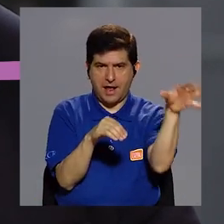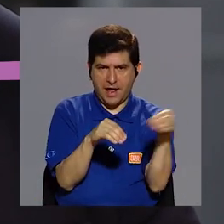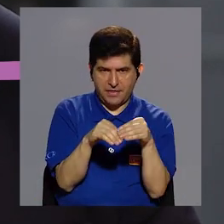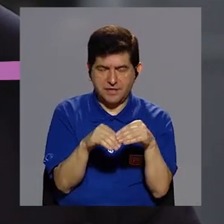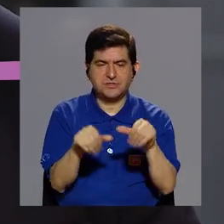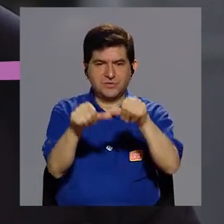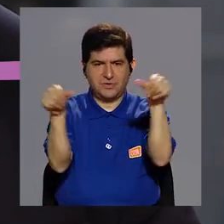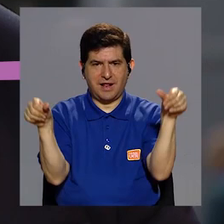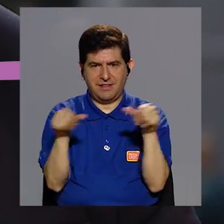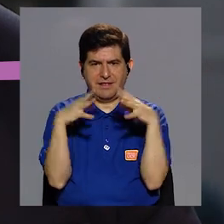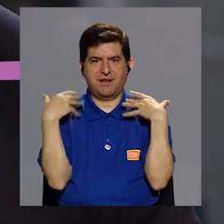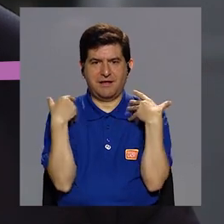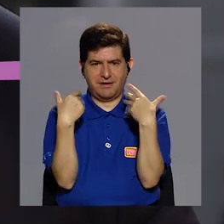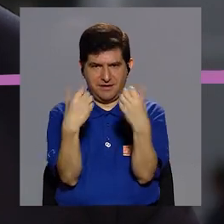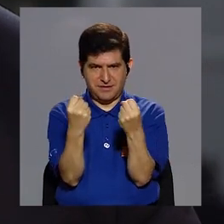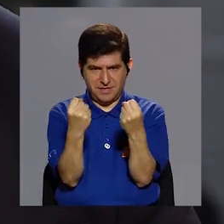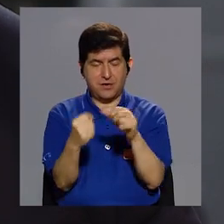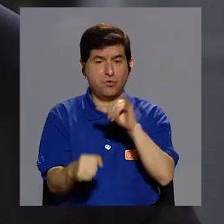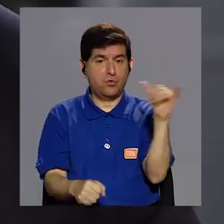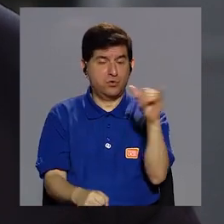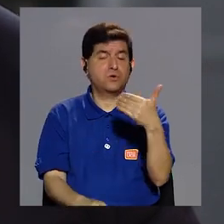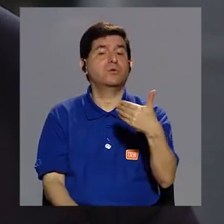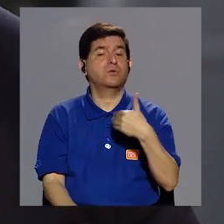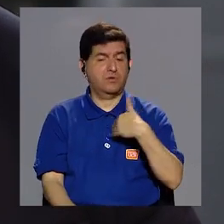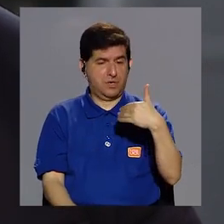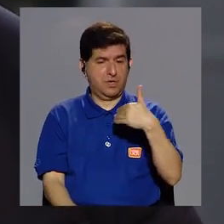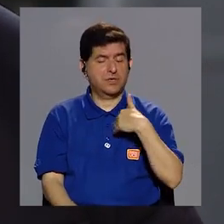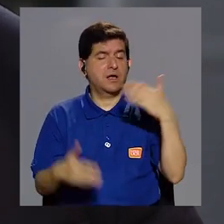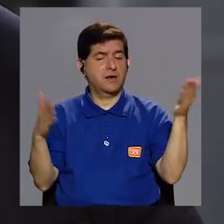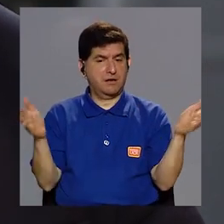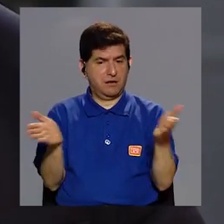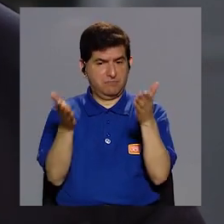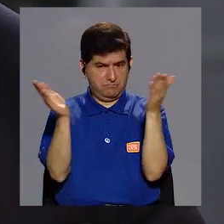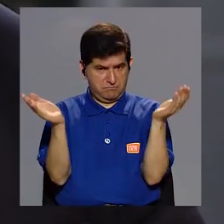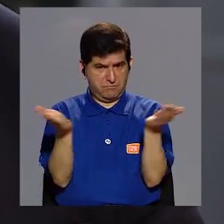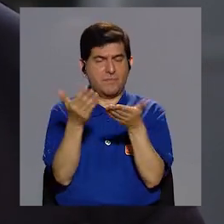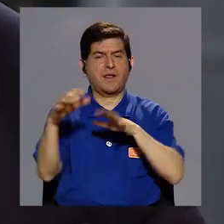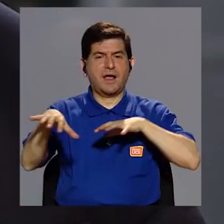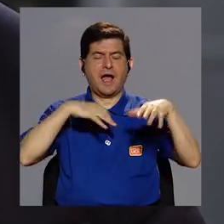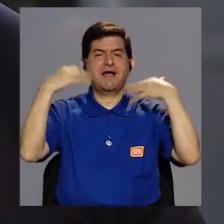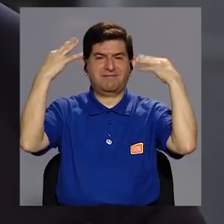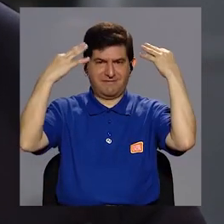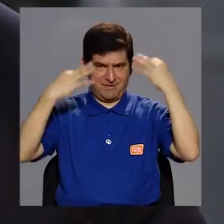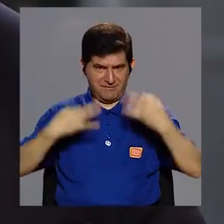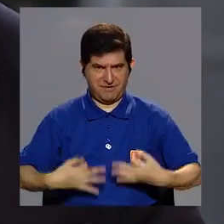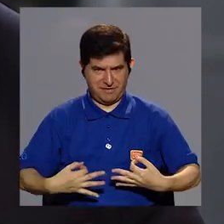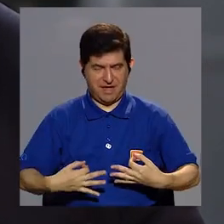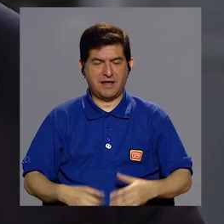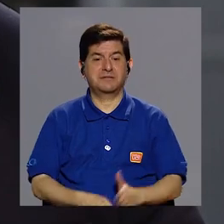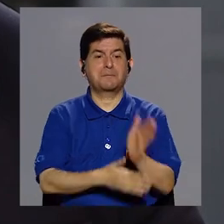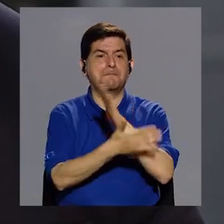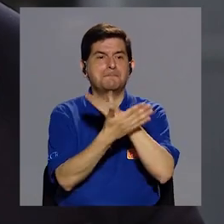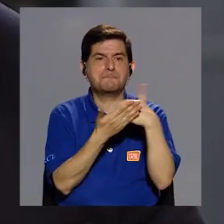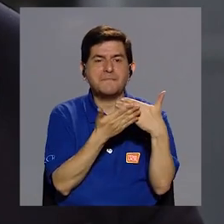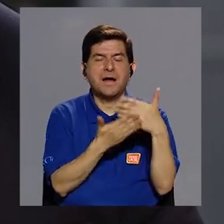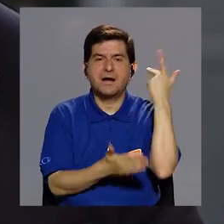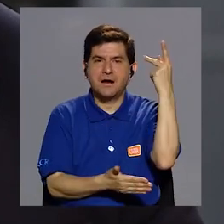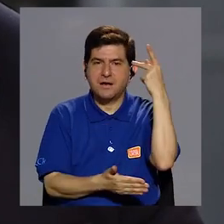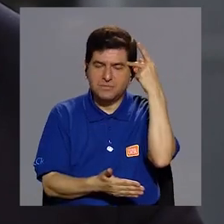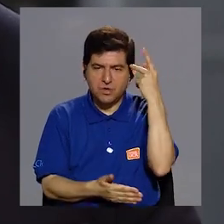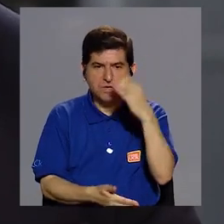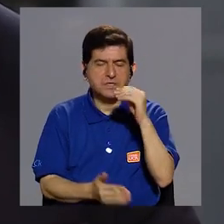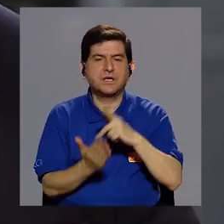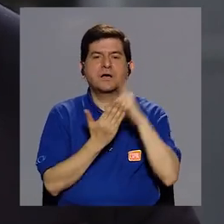adicionales al sector salud también tienen que promover la actividad física como